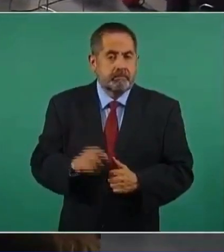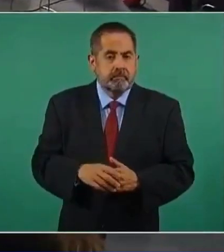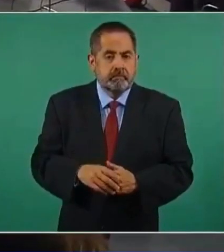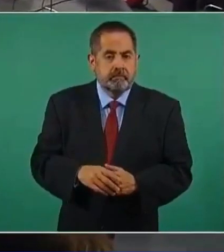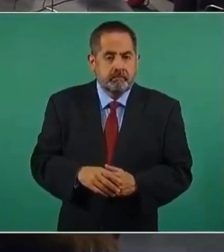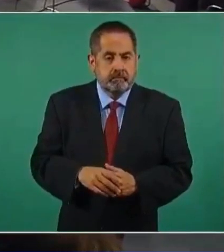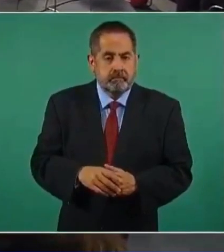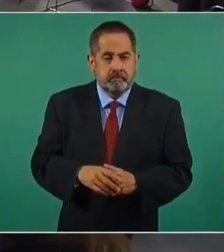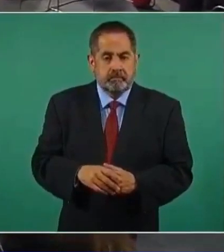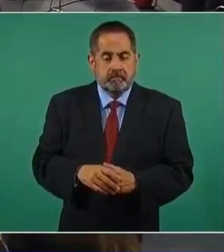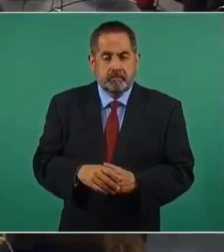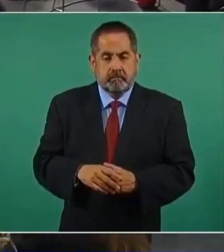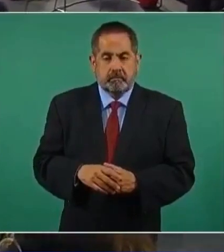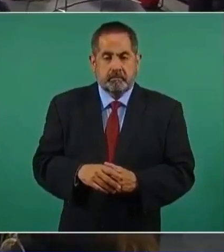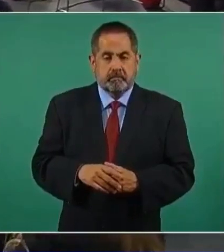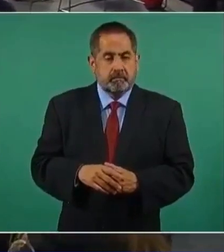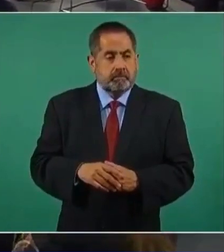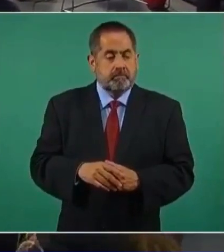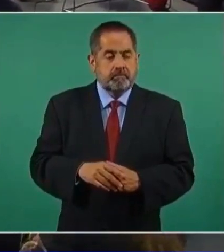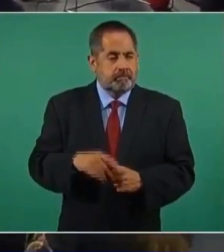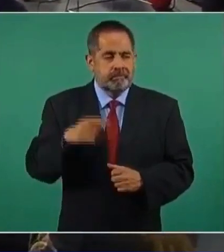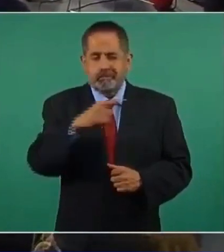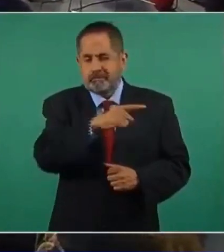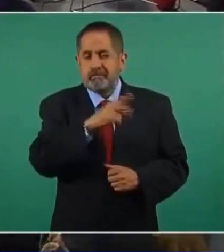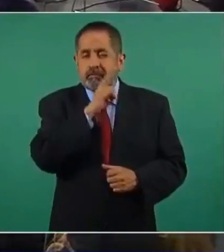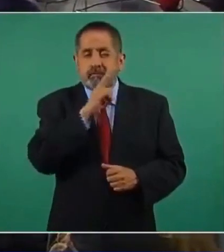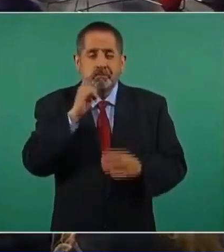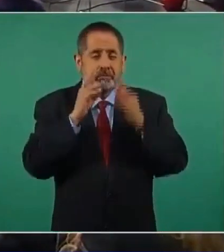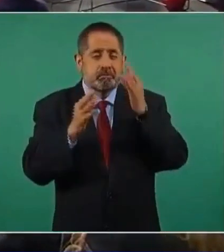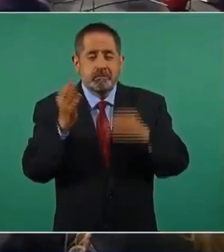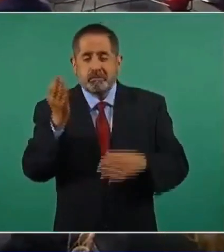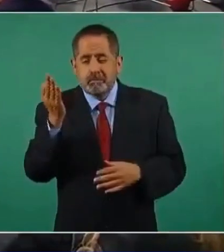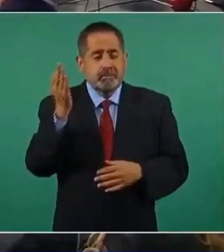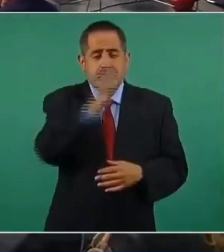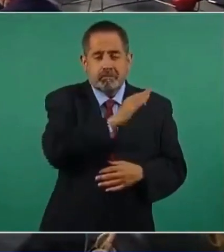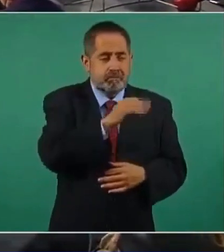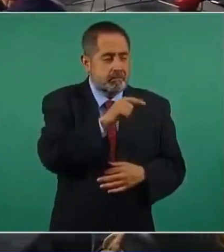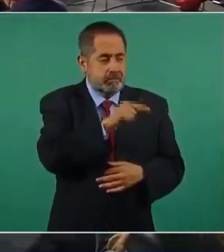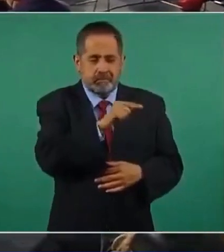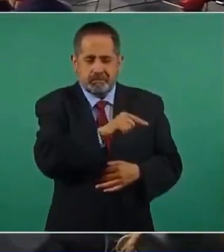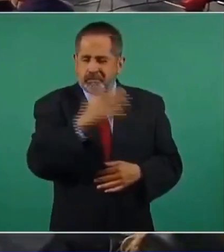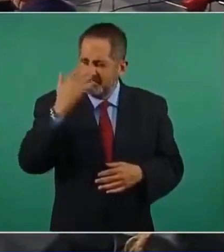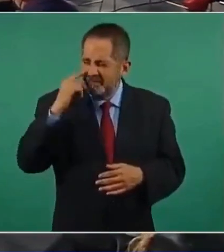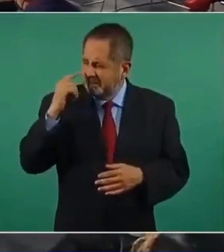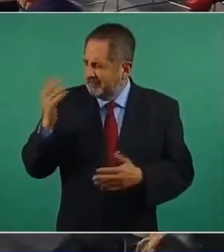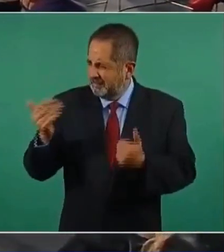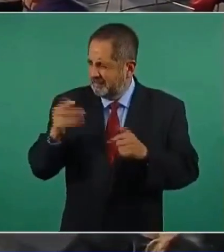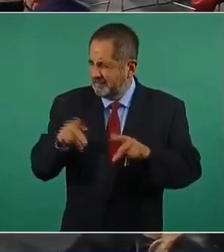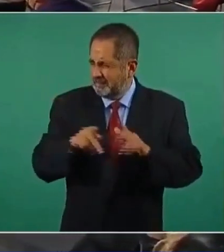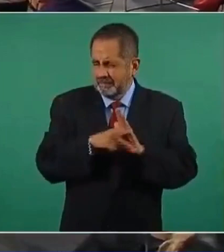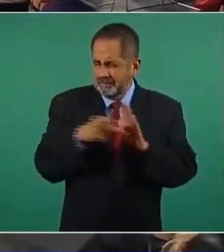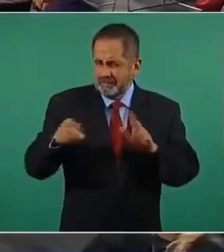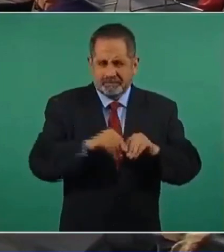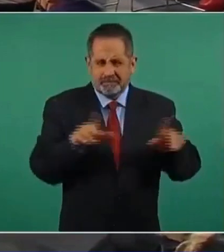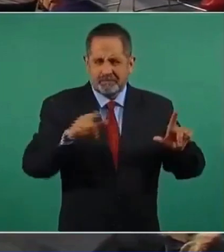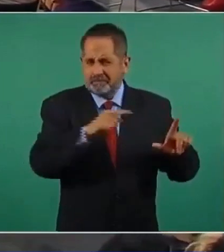Otra noticia falsa, a ver si salió en la prensa,